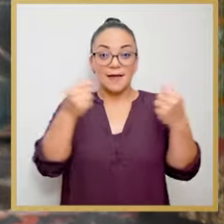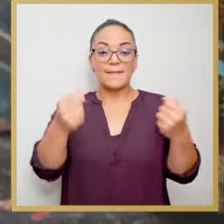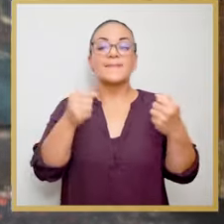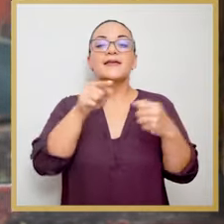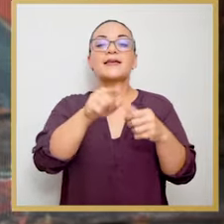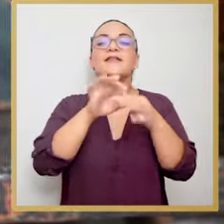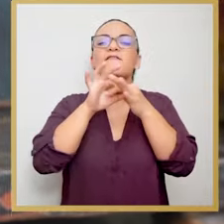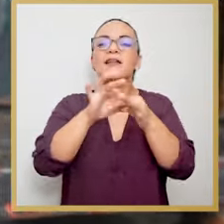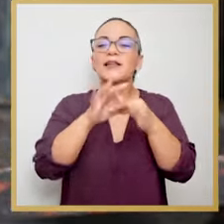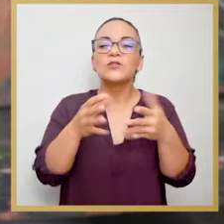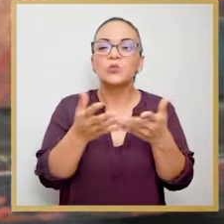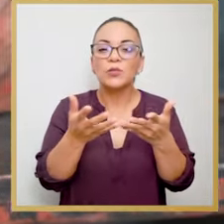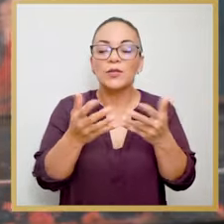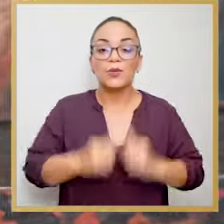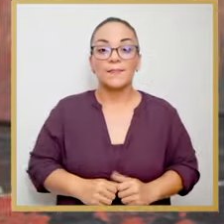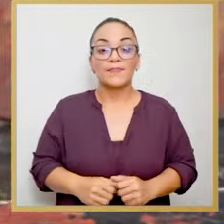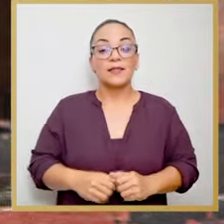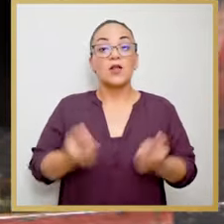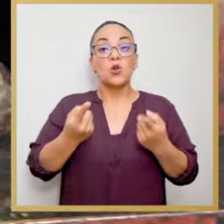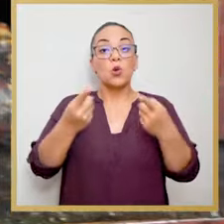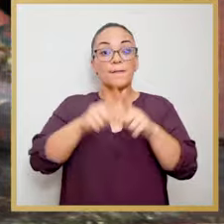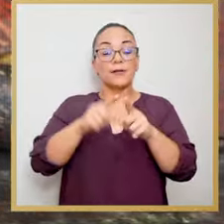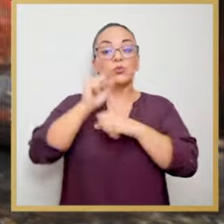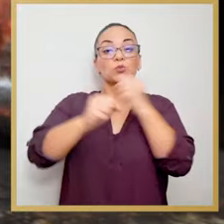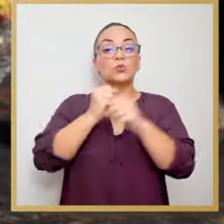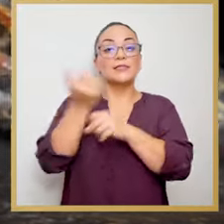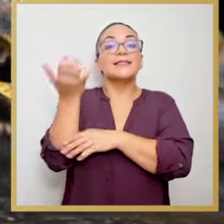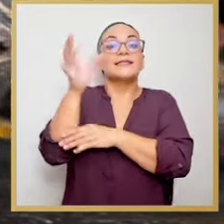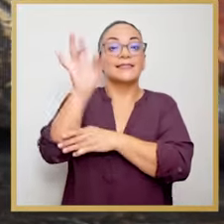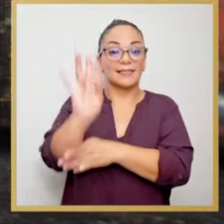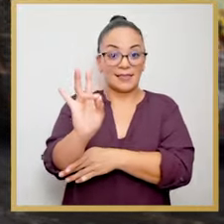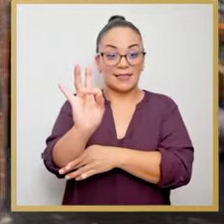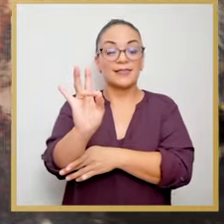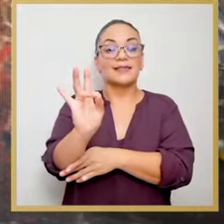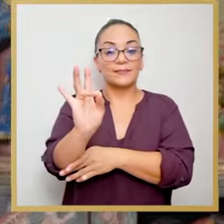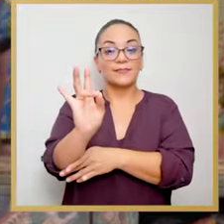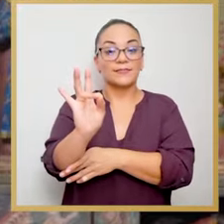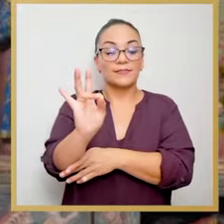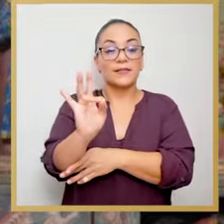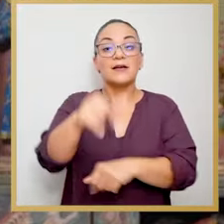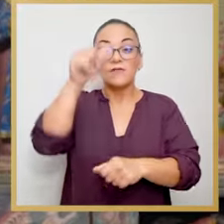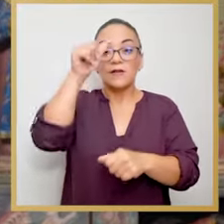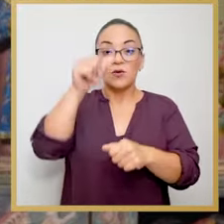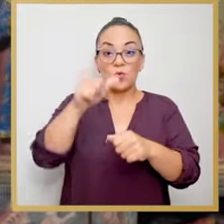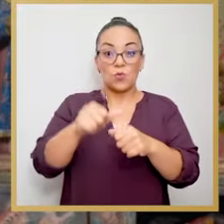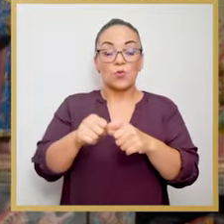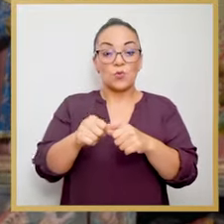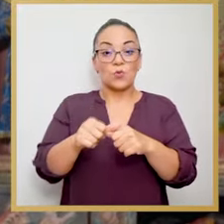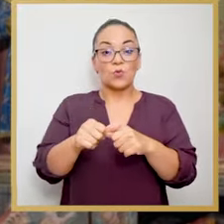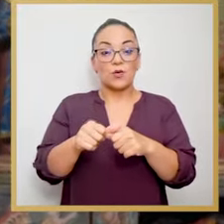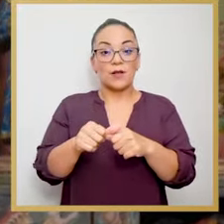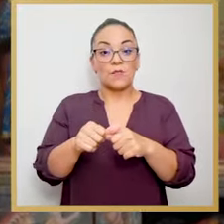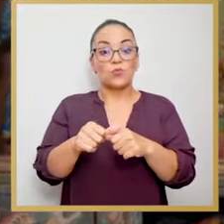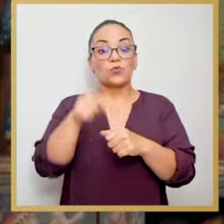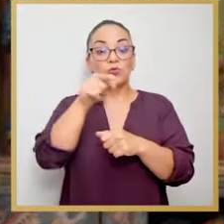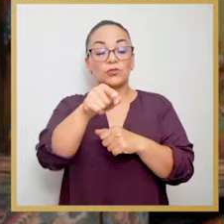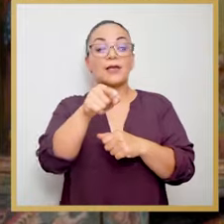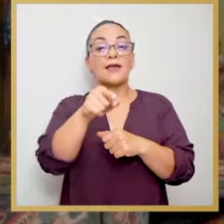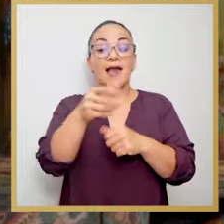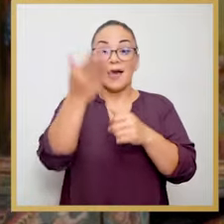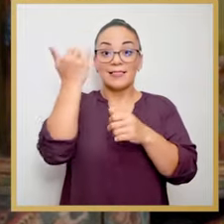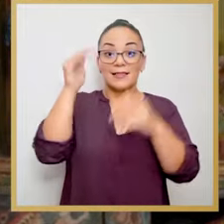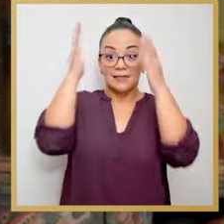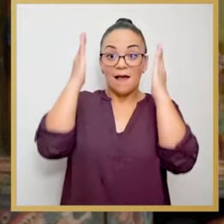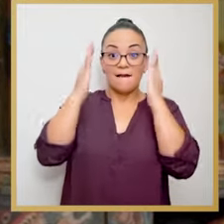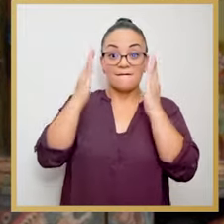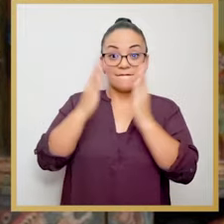relacionado con lo que pasó en el siglo XVII, en términos de que se le adjudica